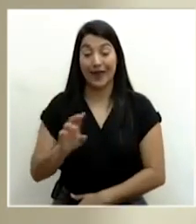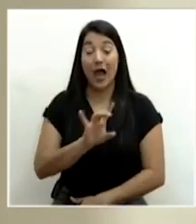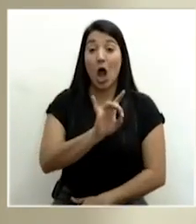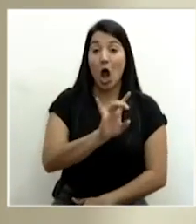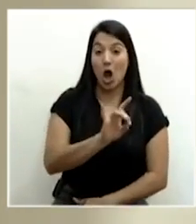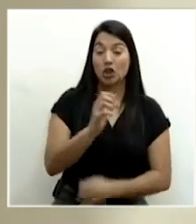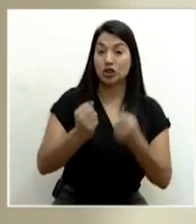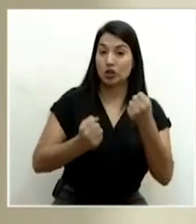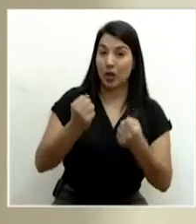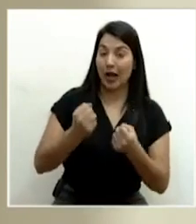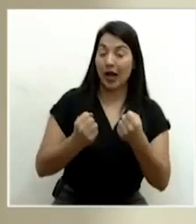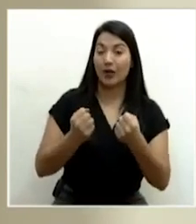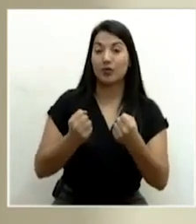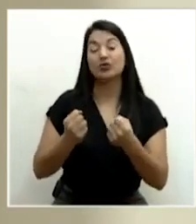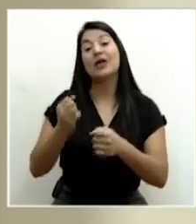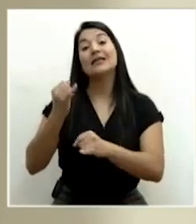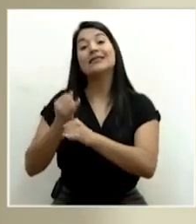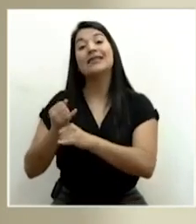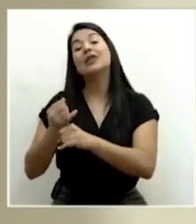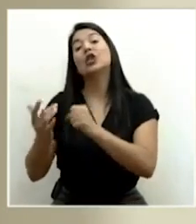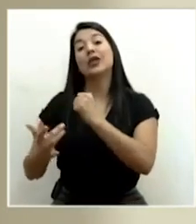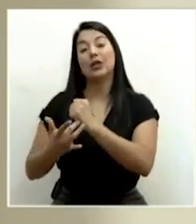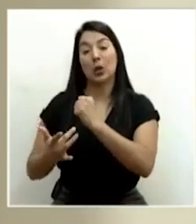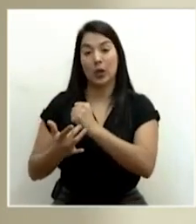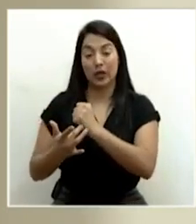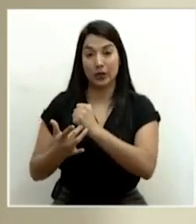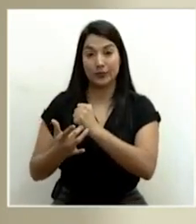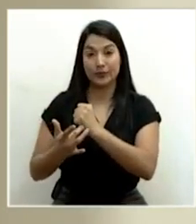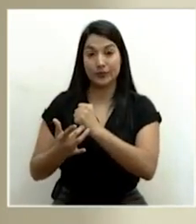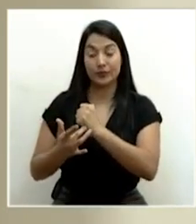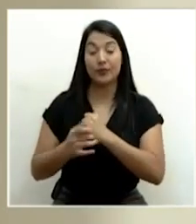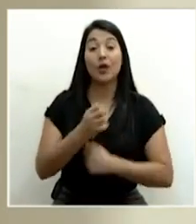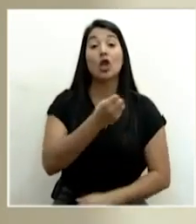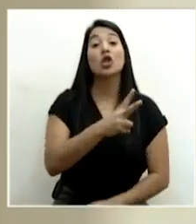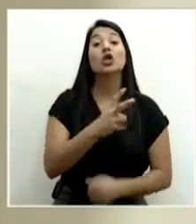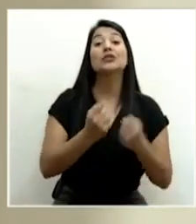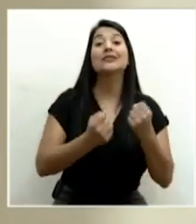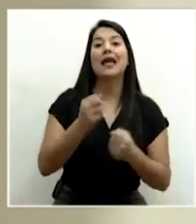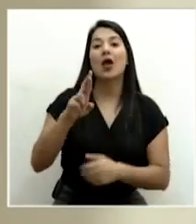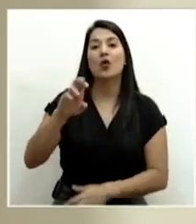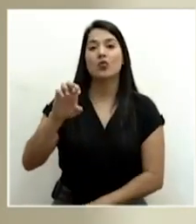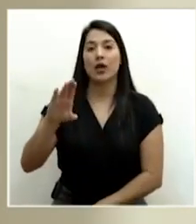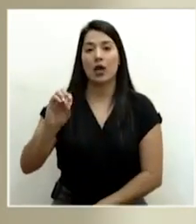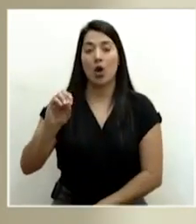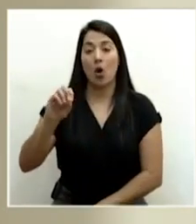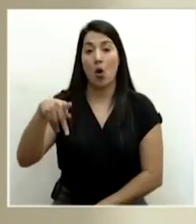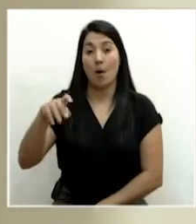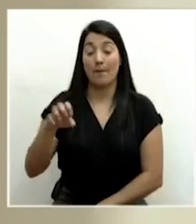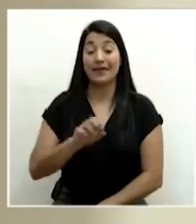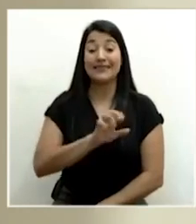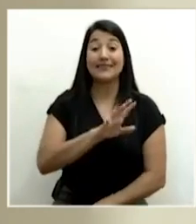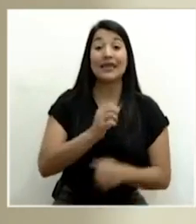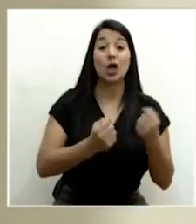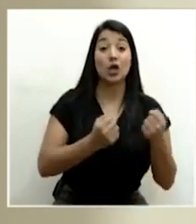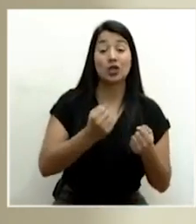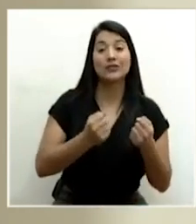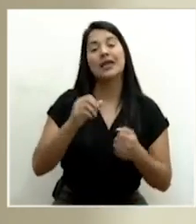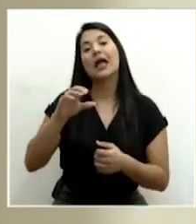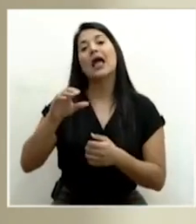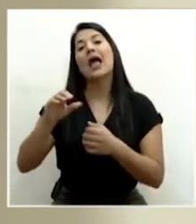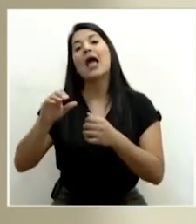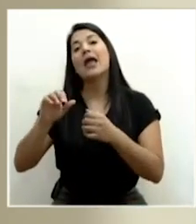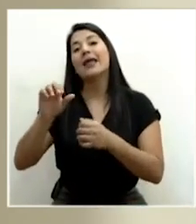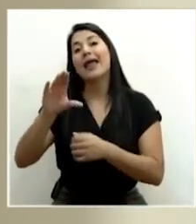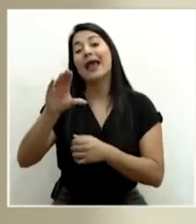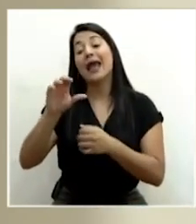ocho vehículos del Instituto Tecnológico, doce vehículos de Recope, cinco vehículos de carrocería